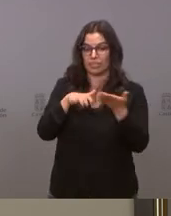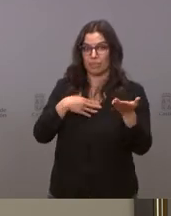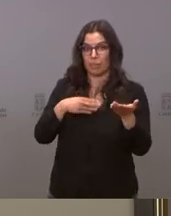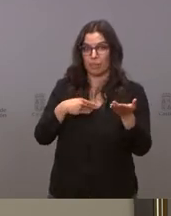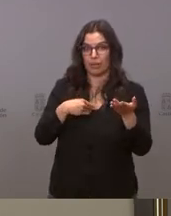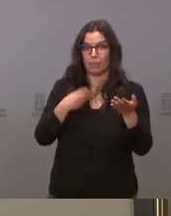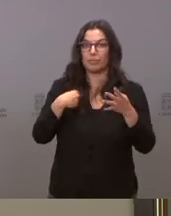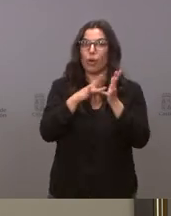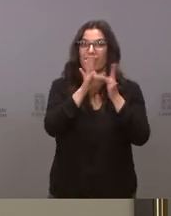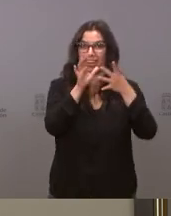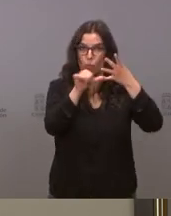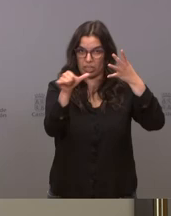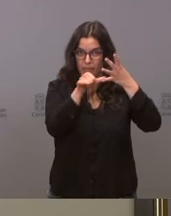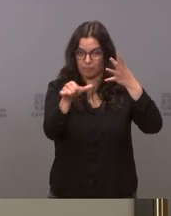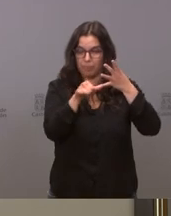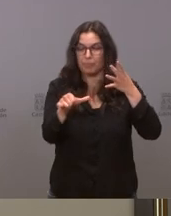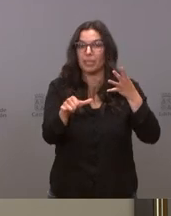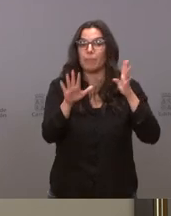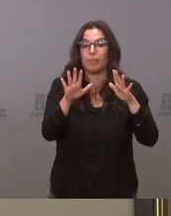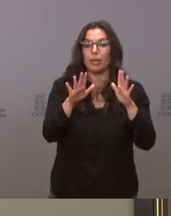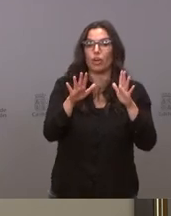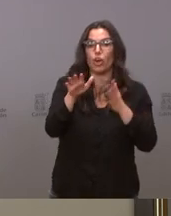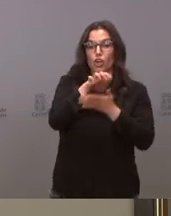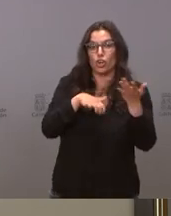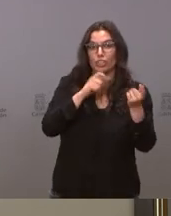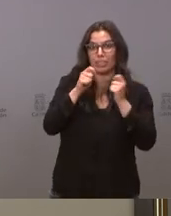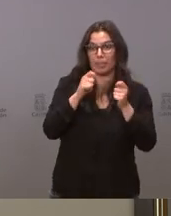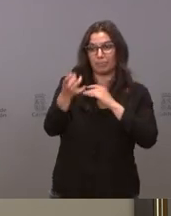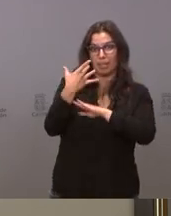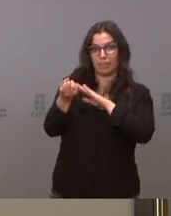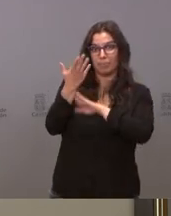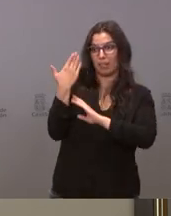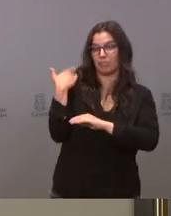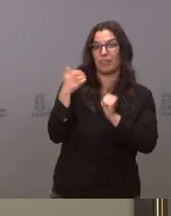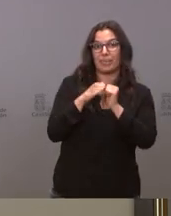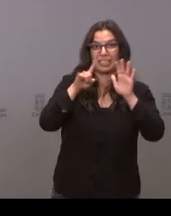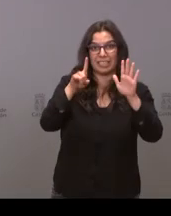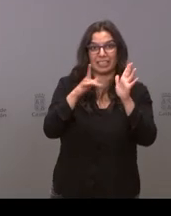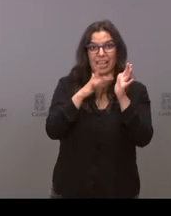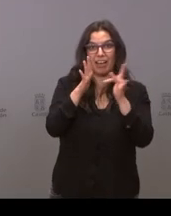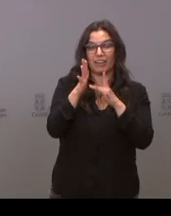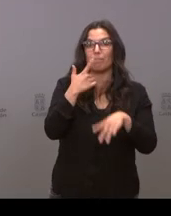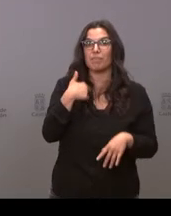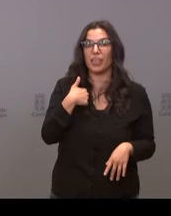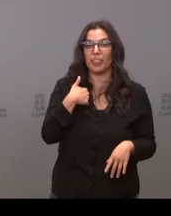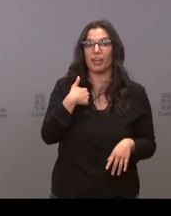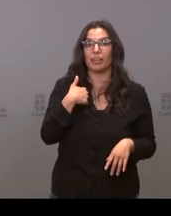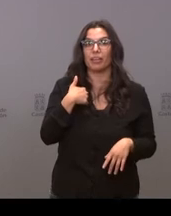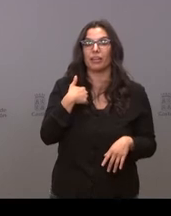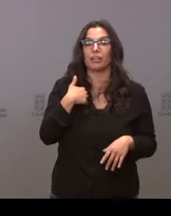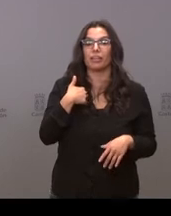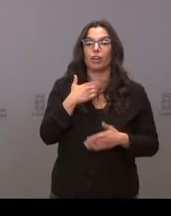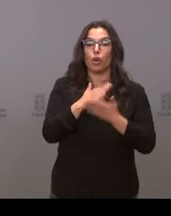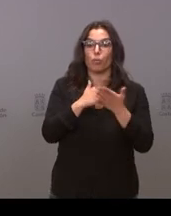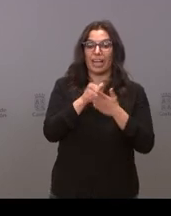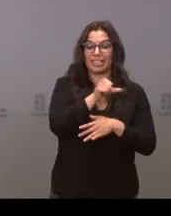semana cuarta de abril sin embargo en las notas de prensa que ustedes nos envían el 26 de abril nos dijeron que la comunidad iba a recibir